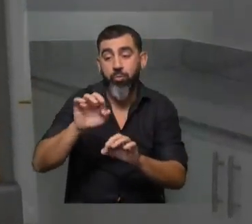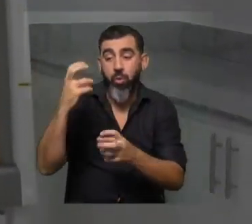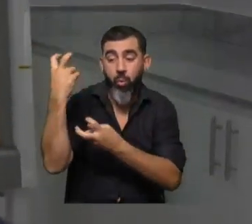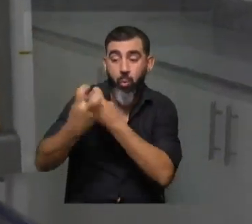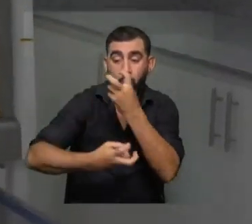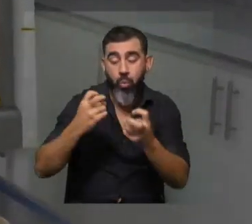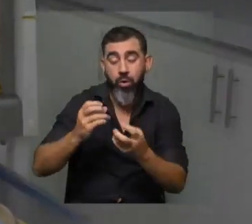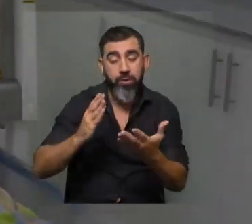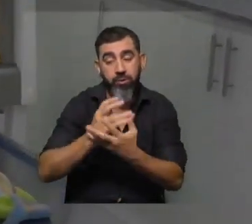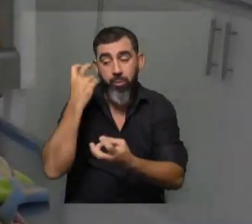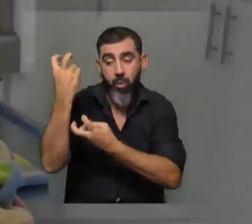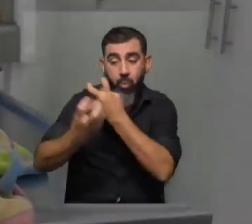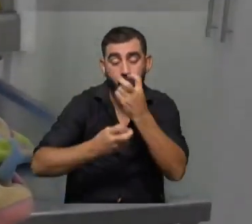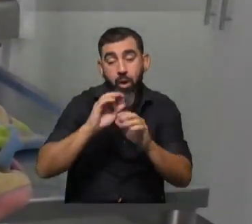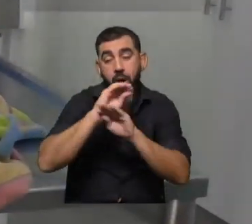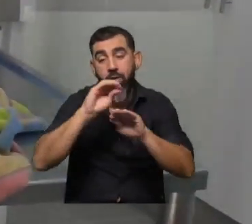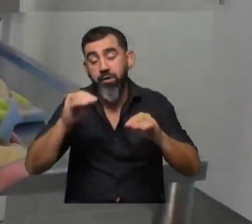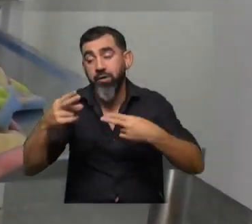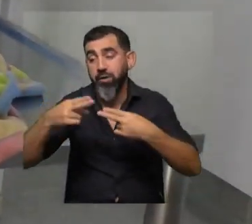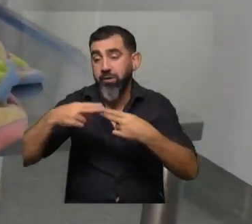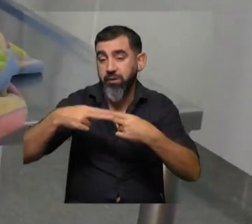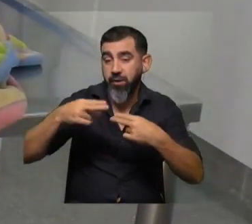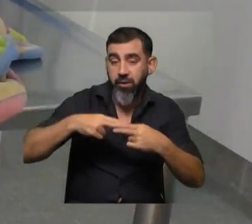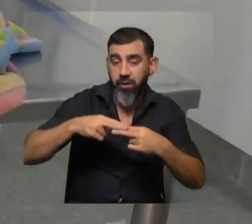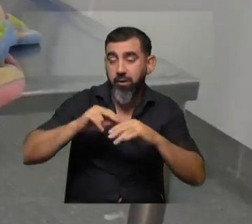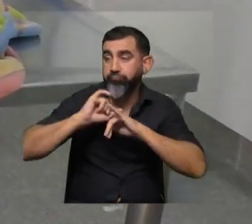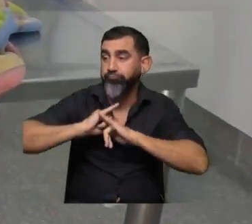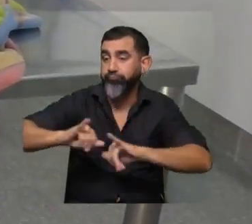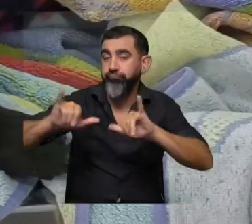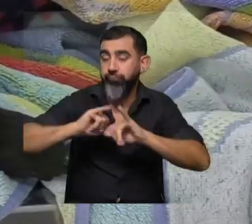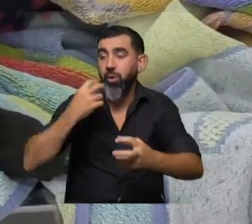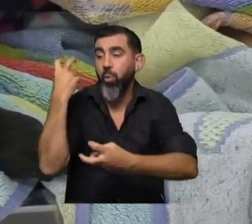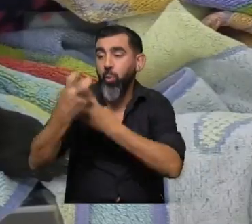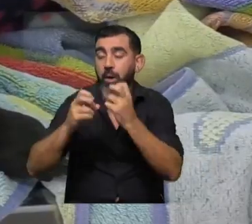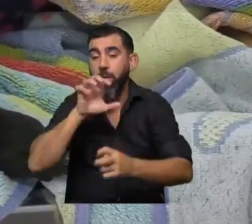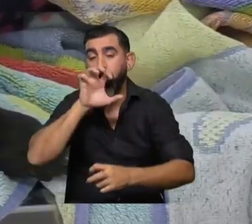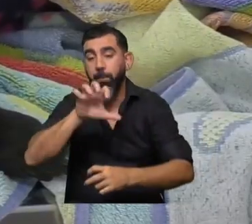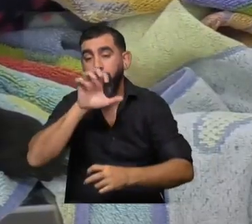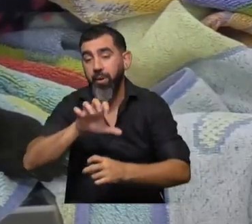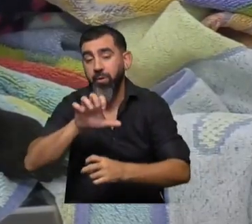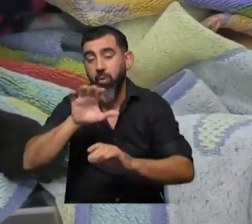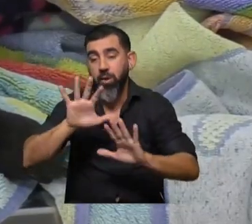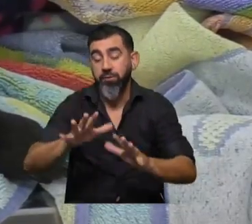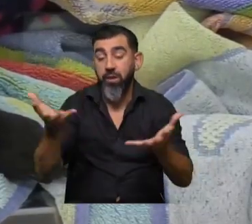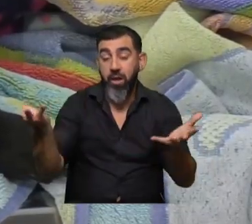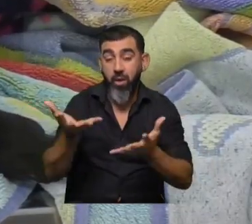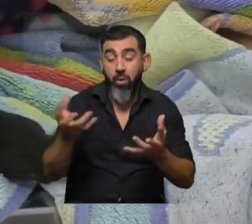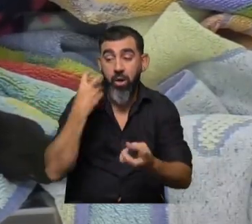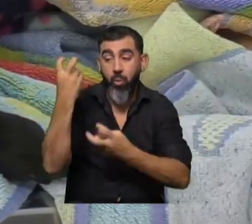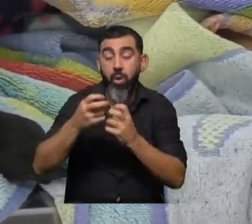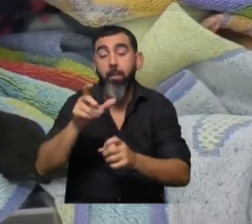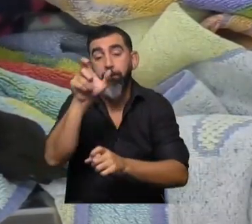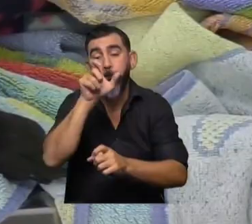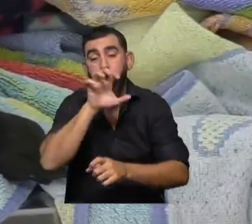porque siempre estamos avisando en internet, en redes, que se están reclutando. De hecho, en este momento estamos reclutando